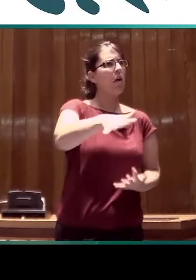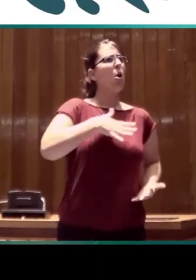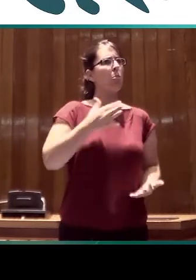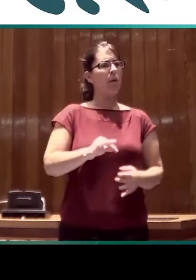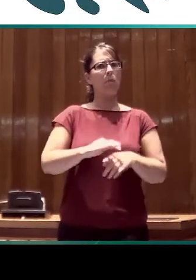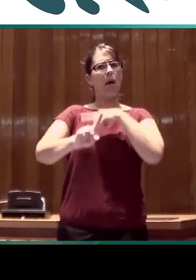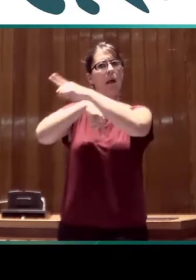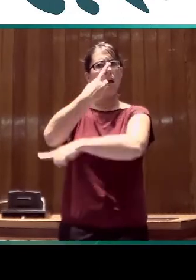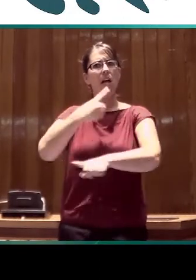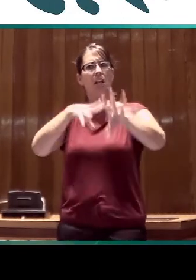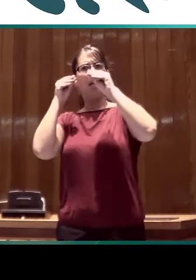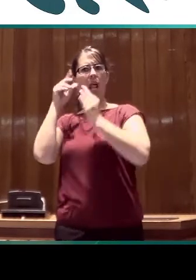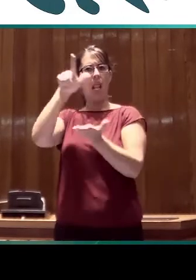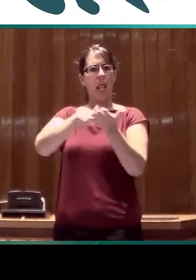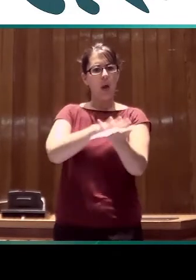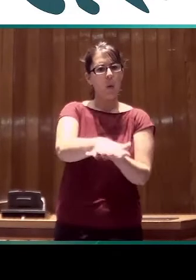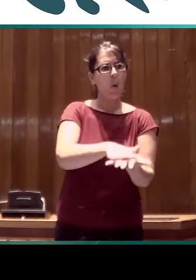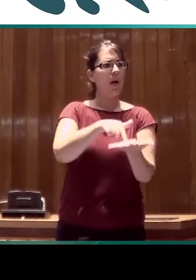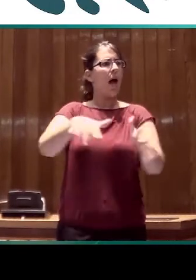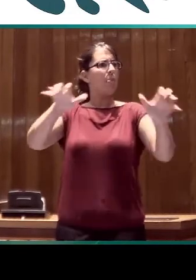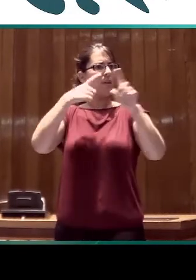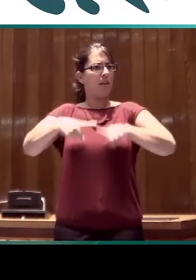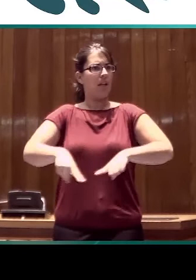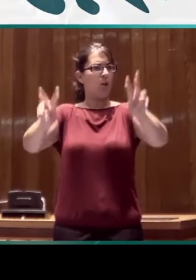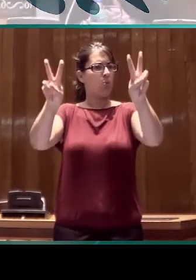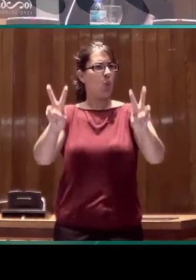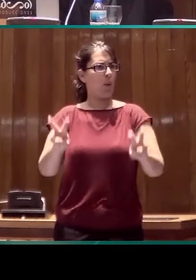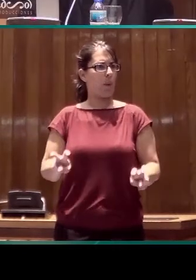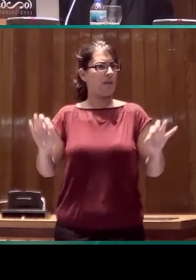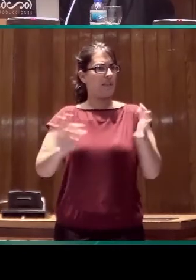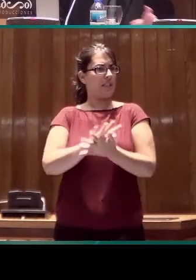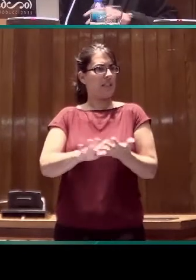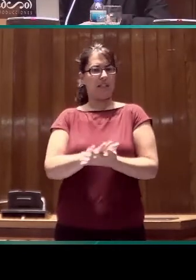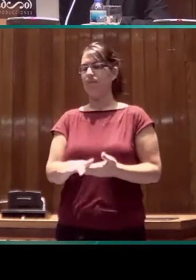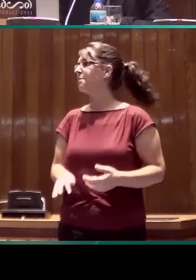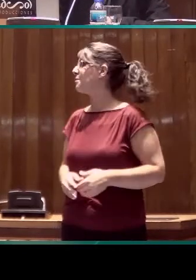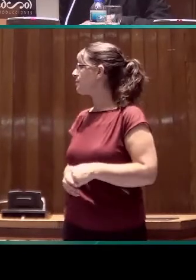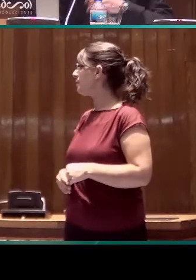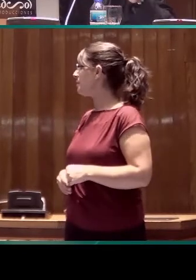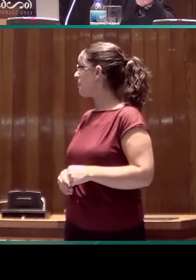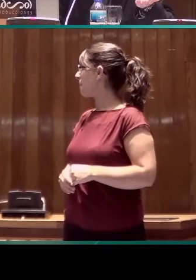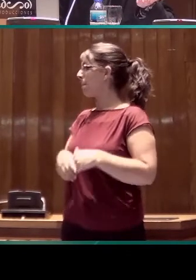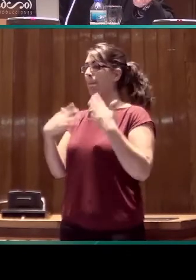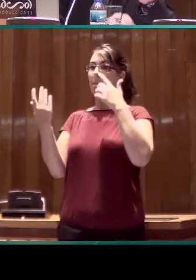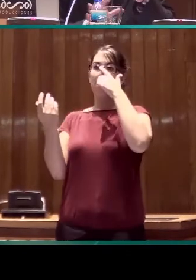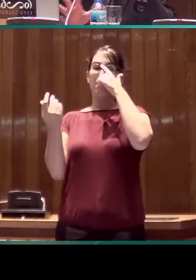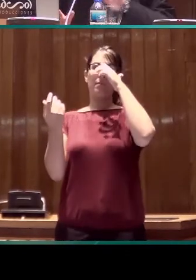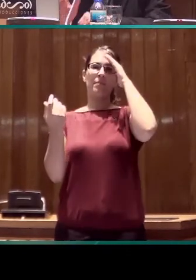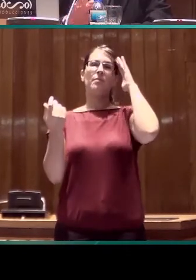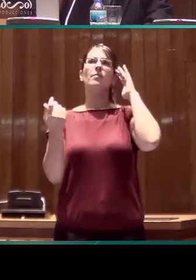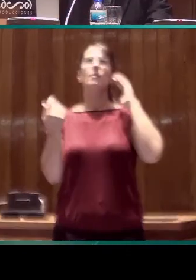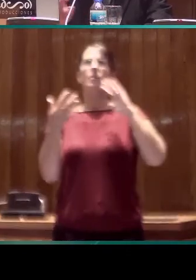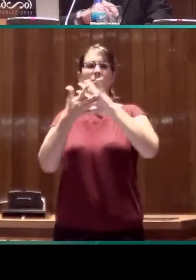de la lengua y a aprender cosas nuevas sobre la lengua de signos española. En cuanto a la estructura, debo decir muy